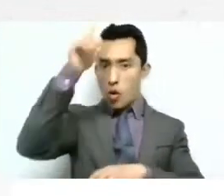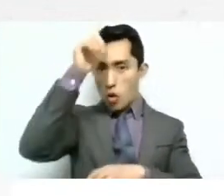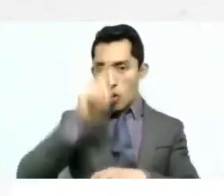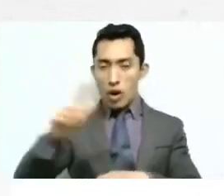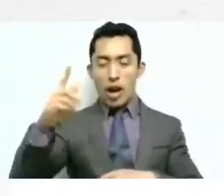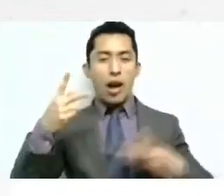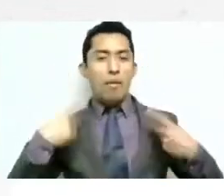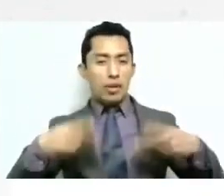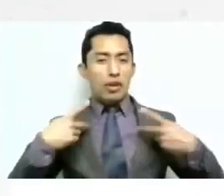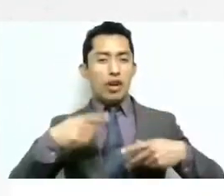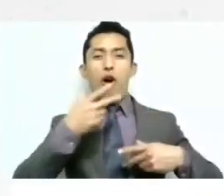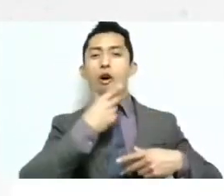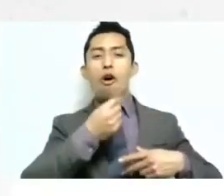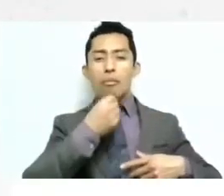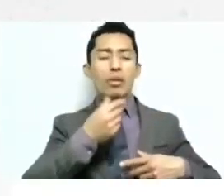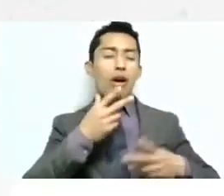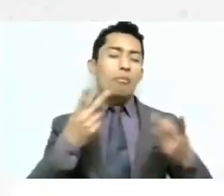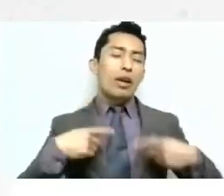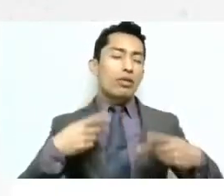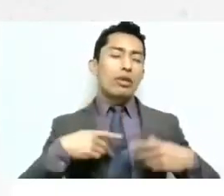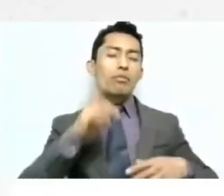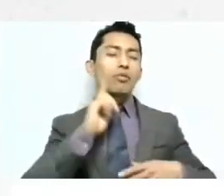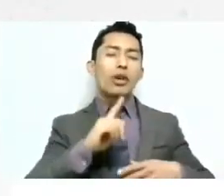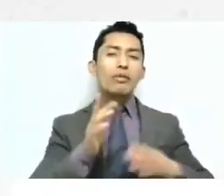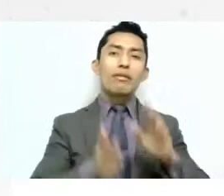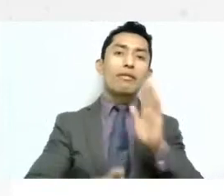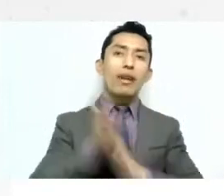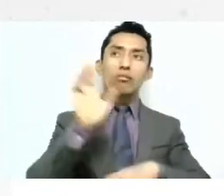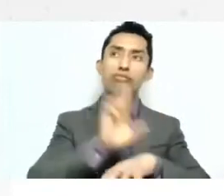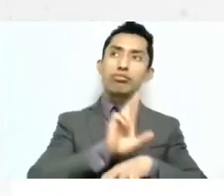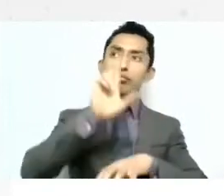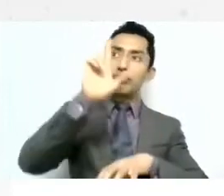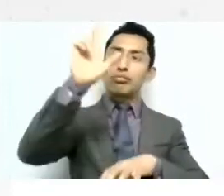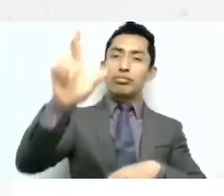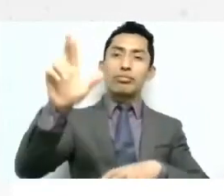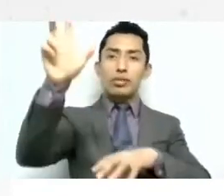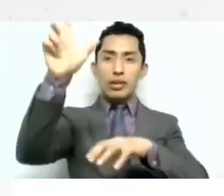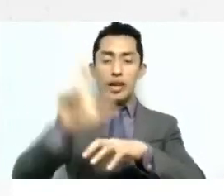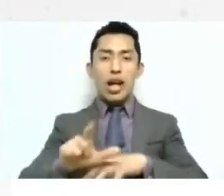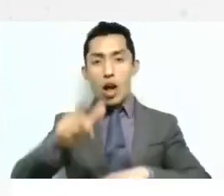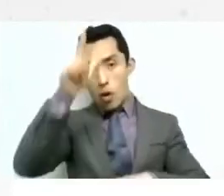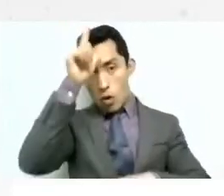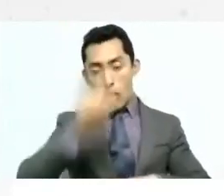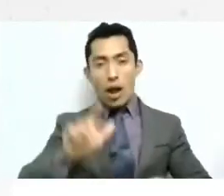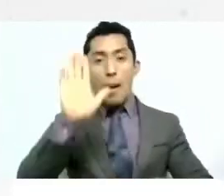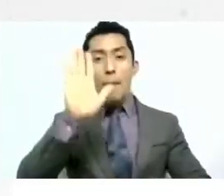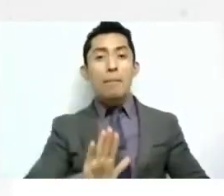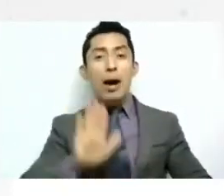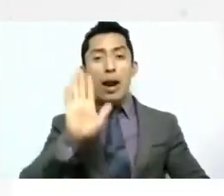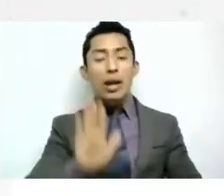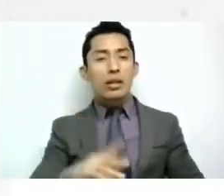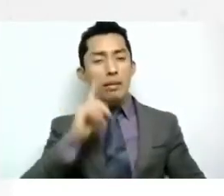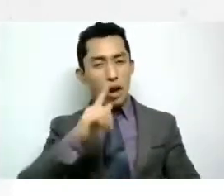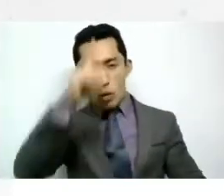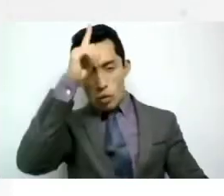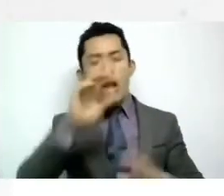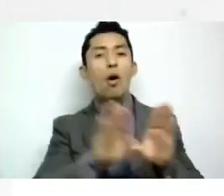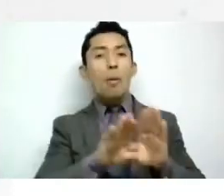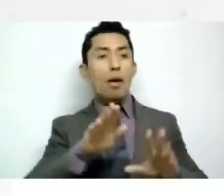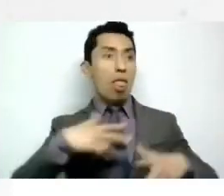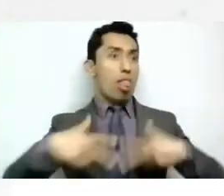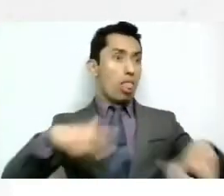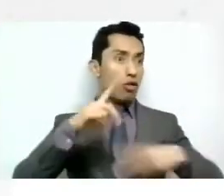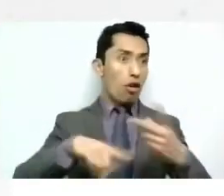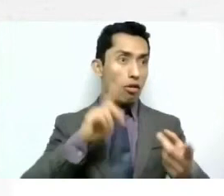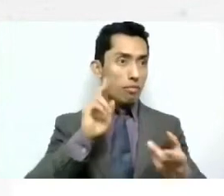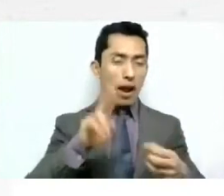daba y nosotros veíamos este avance poco a poco pero hasta dónde llegó ¿no? hasta dónde pudimos llegar